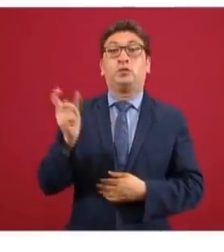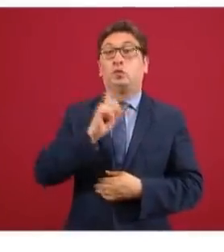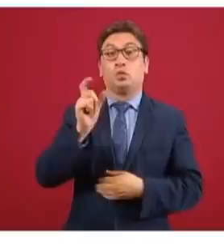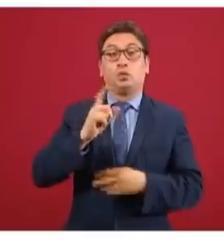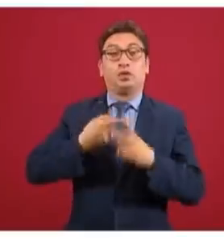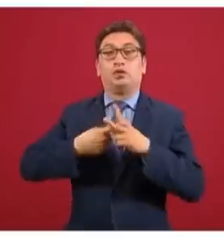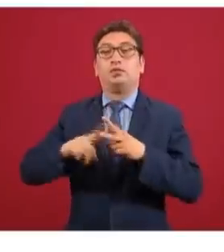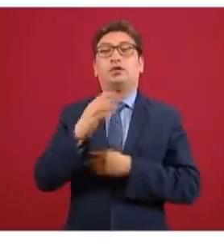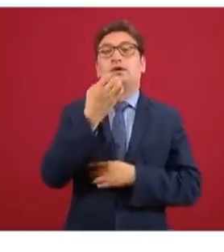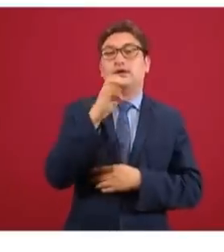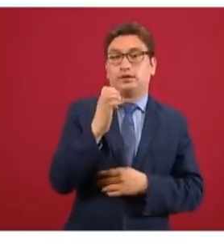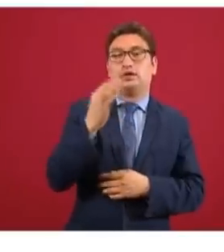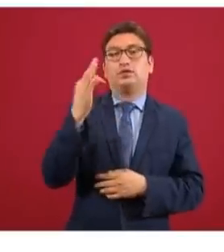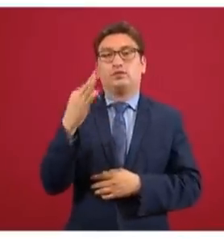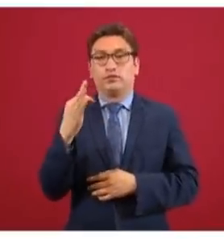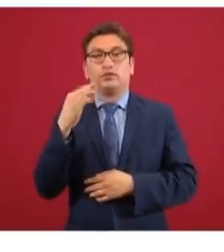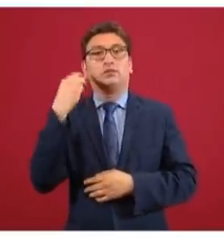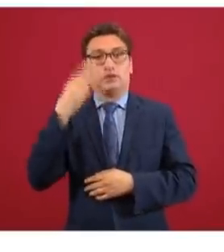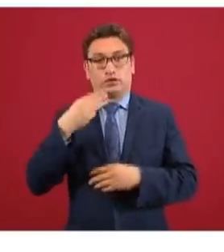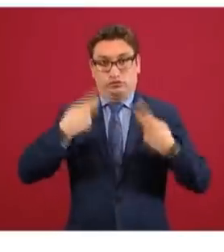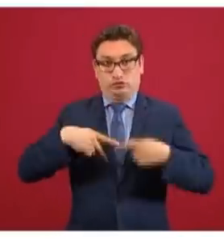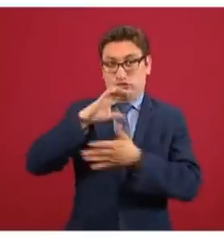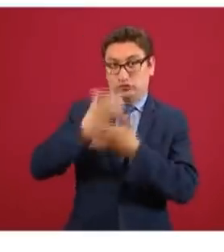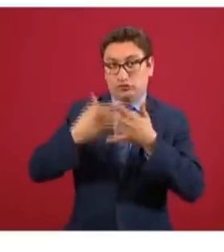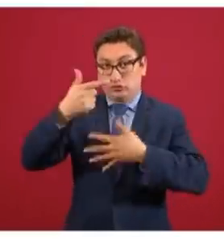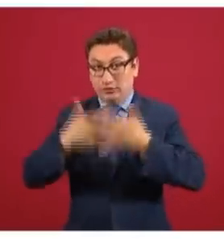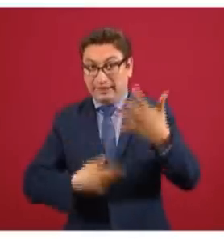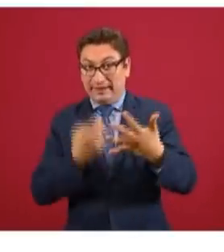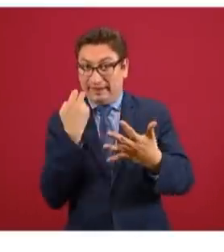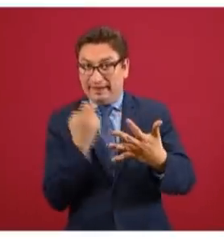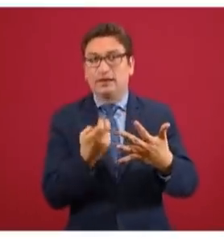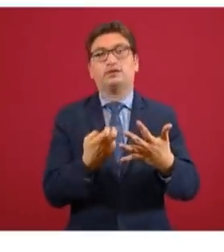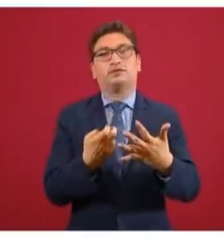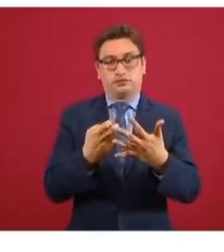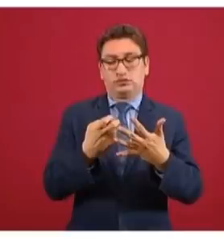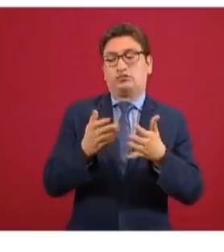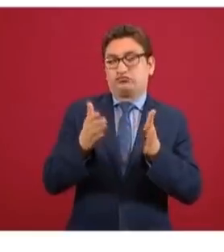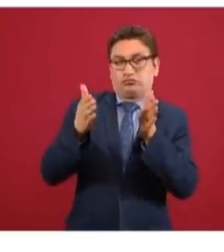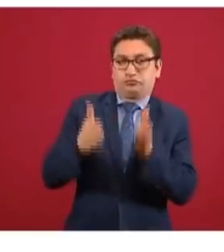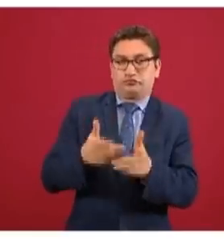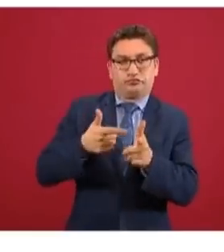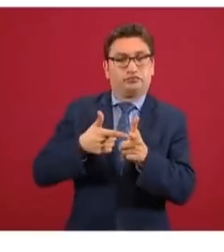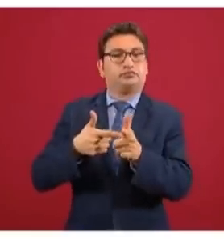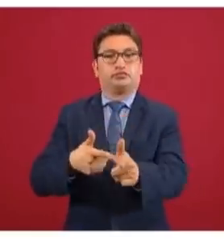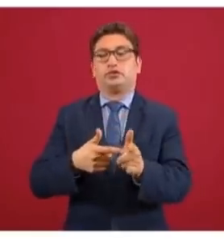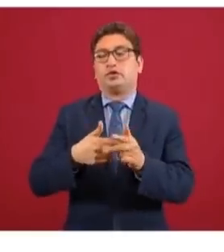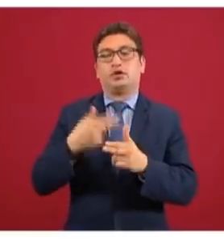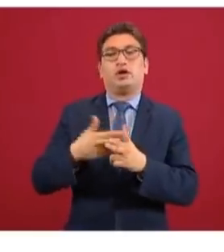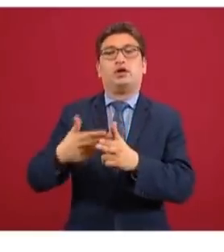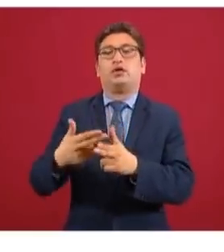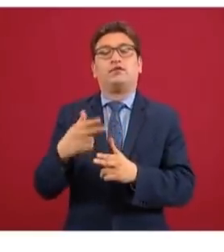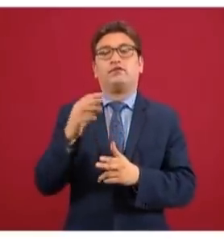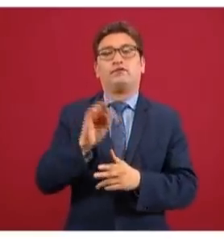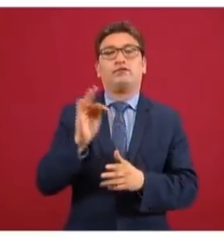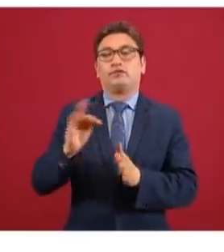plantilla en enero, en febrero y en marzo se hubiera mantenido en una fecha de corte que nosotros hicimos y que digamos que